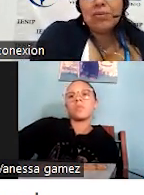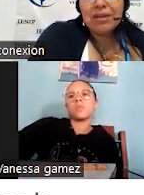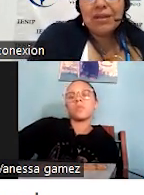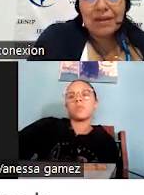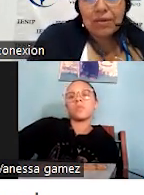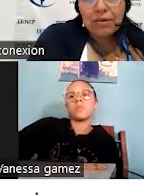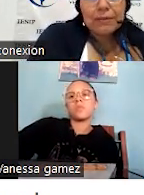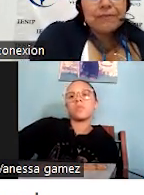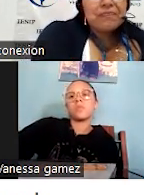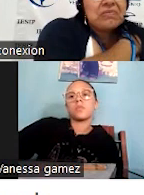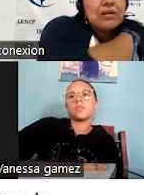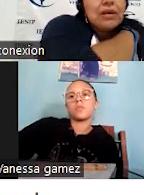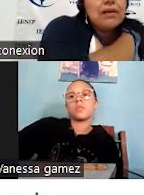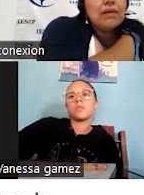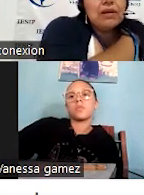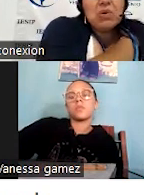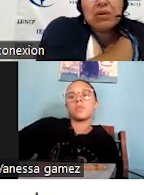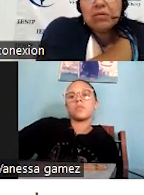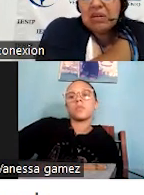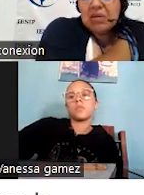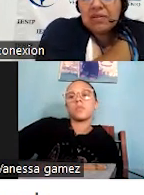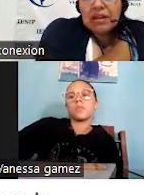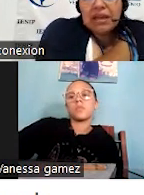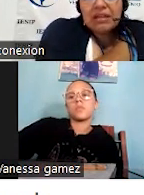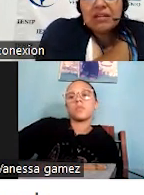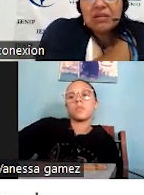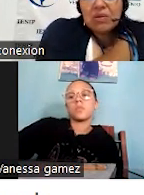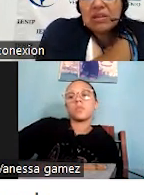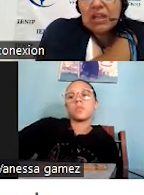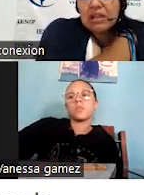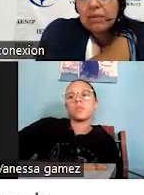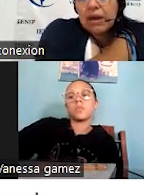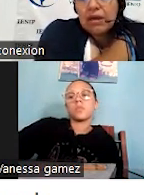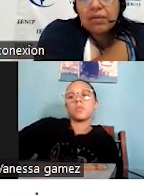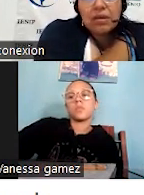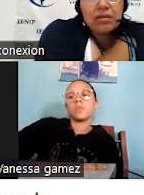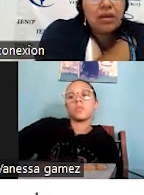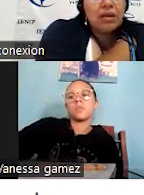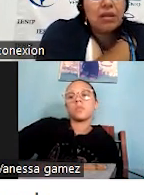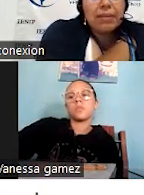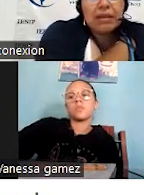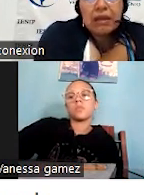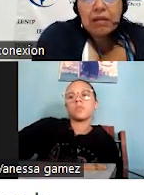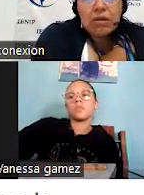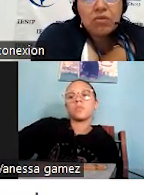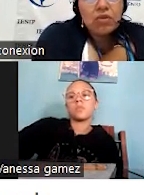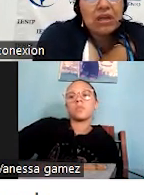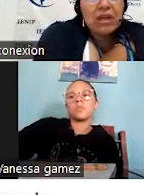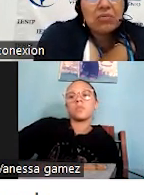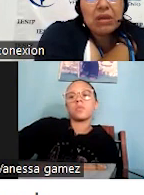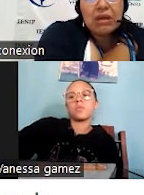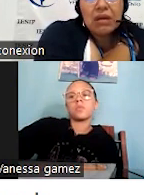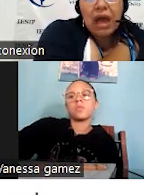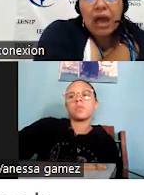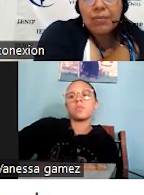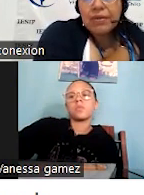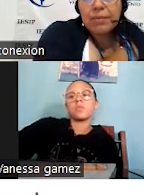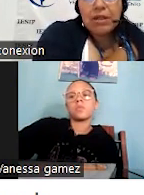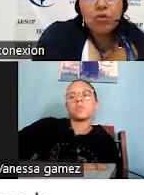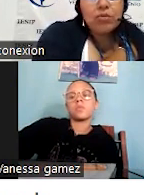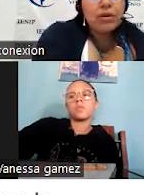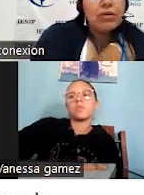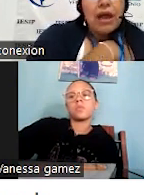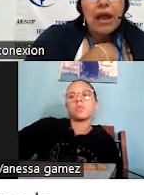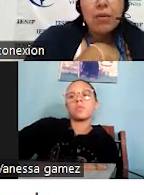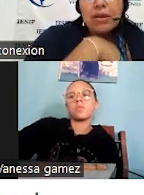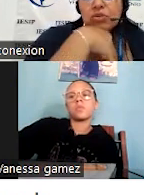excelente, o un administrador. Este, no, el mío es excelente, ¿no? De tal, trabaja, este, independiente y no sé qué. Ay, pues